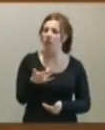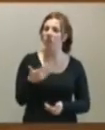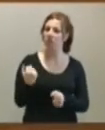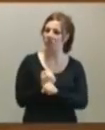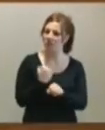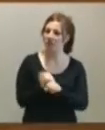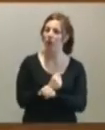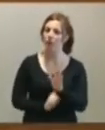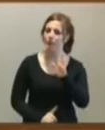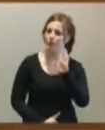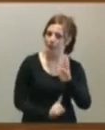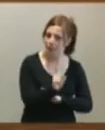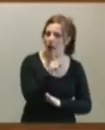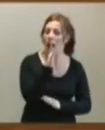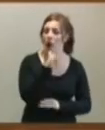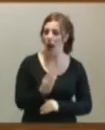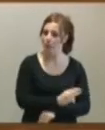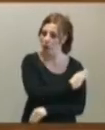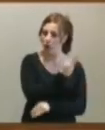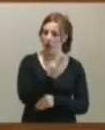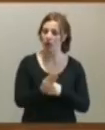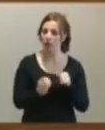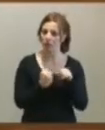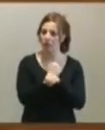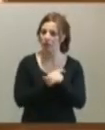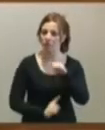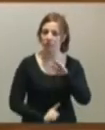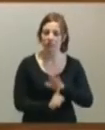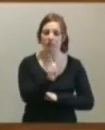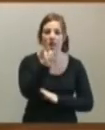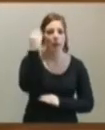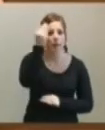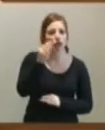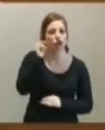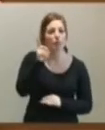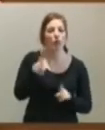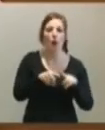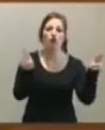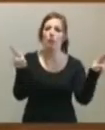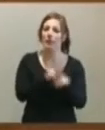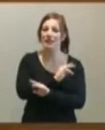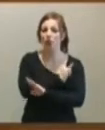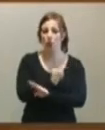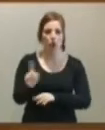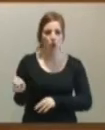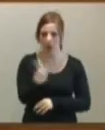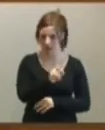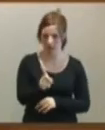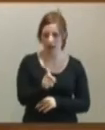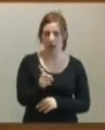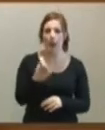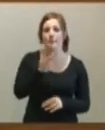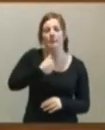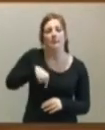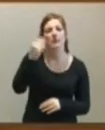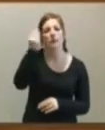ahora la Procuraduría. Y no nos parece que sea simplemente suprimir esa institución. Para nosotros la supresión tendrá